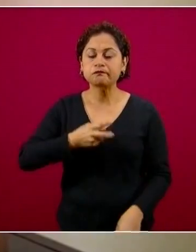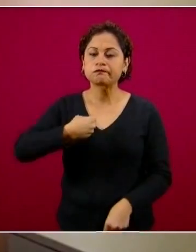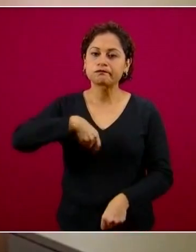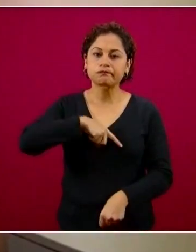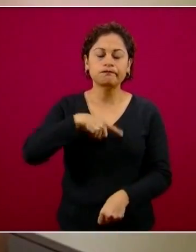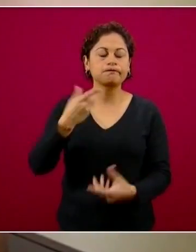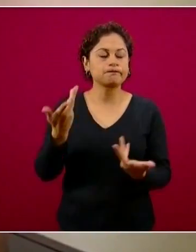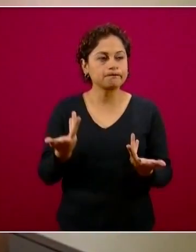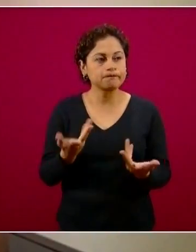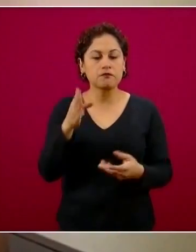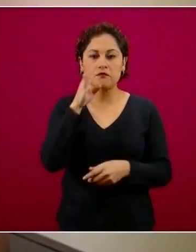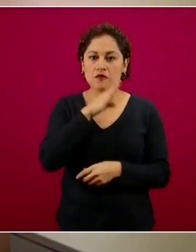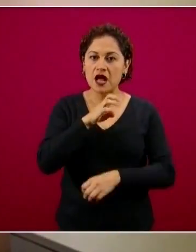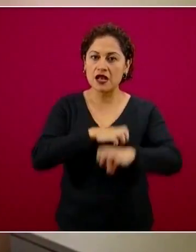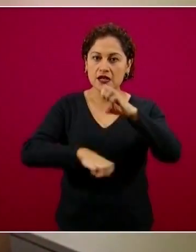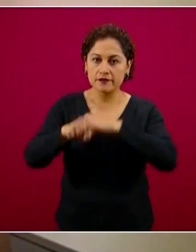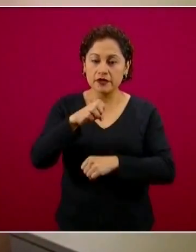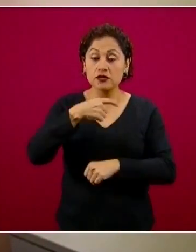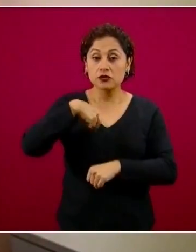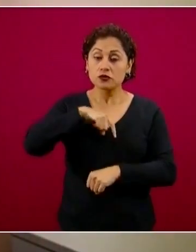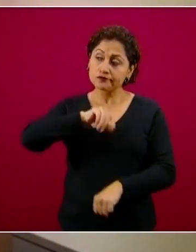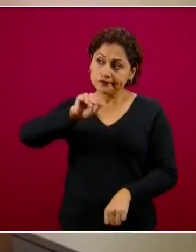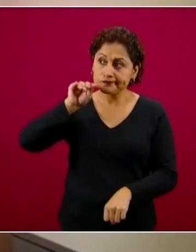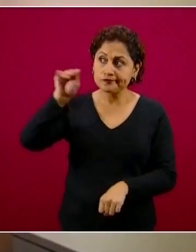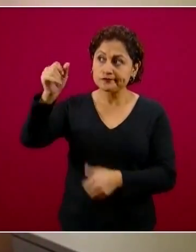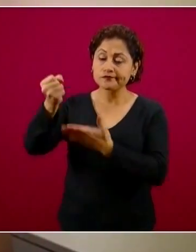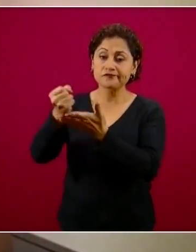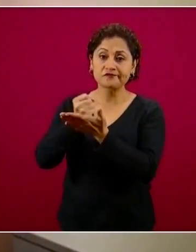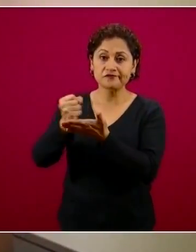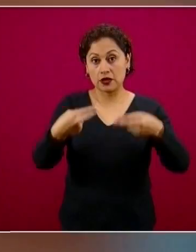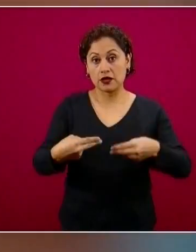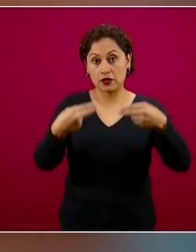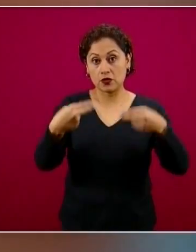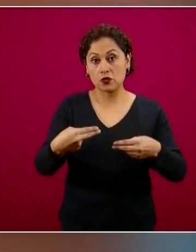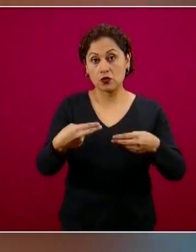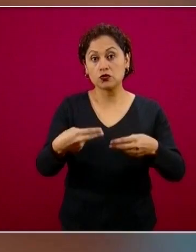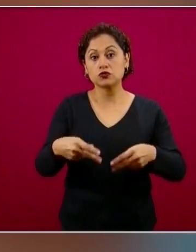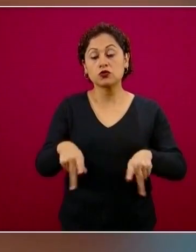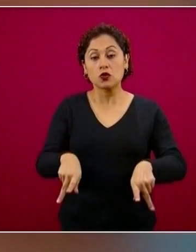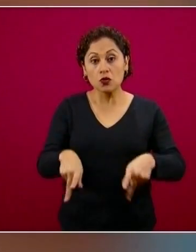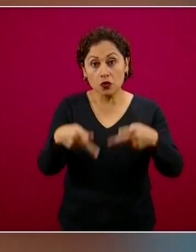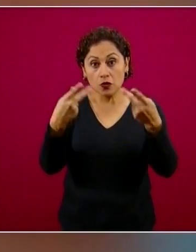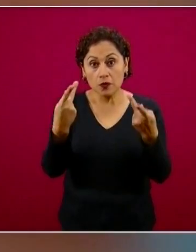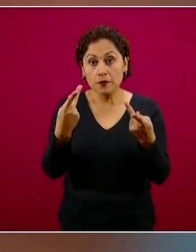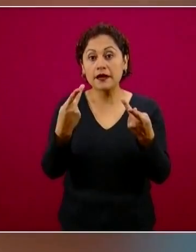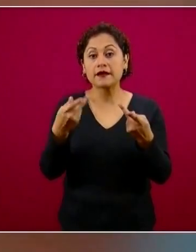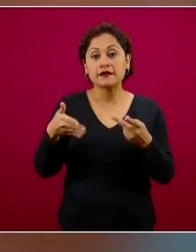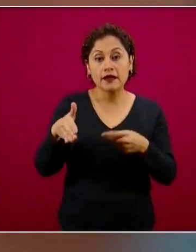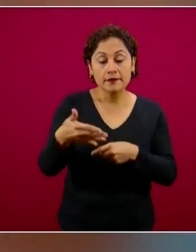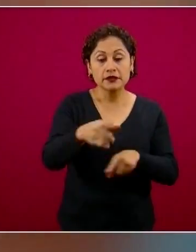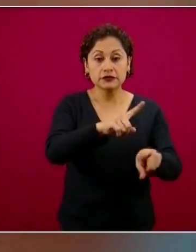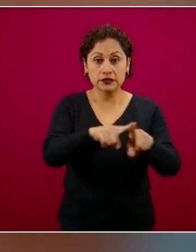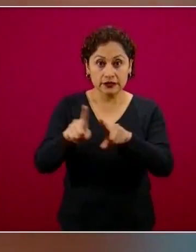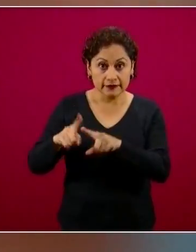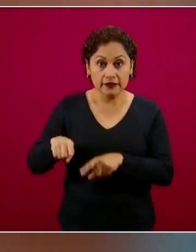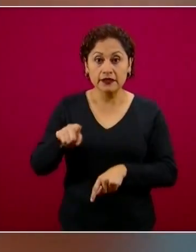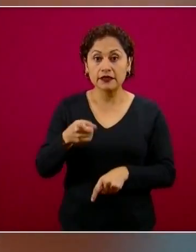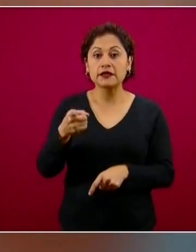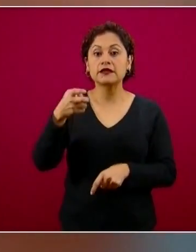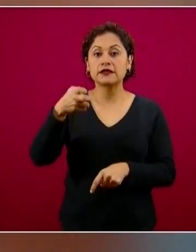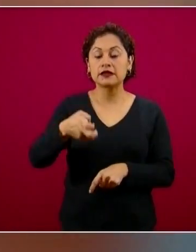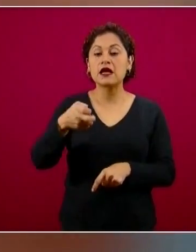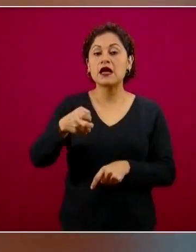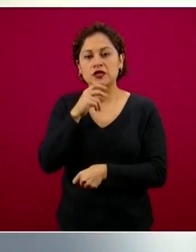.127 millones para lograr esa meta. Mostró testimonios de cuatro mujeres empresarias solidarias en los giros de